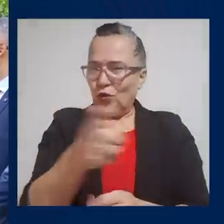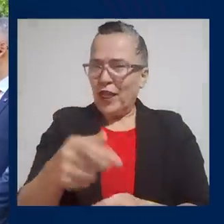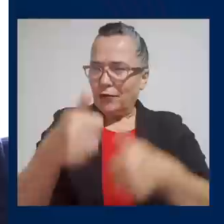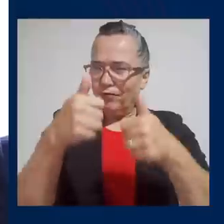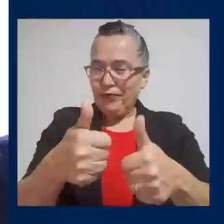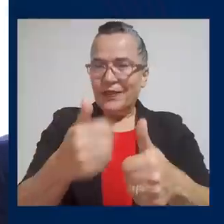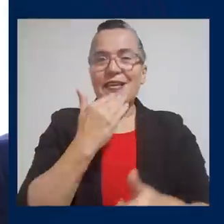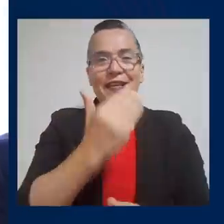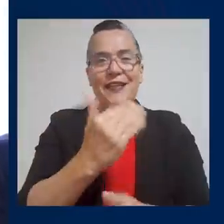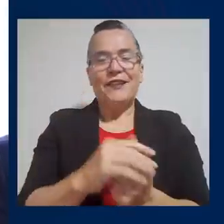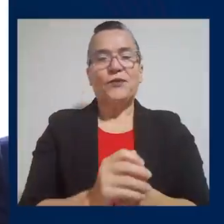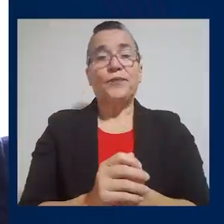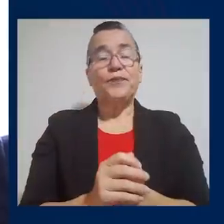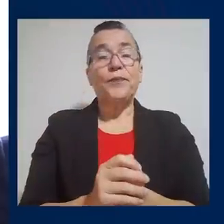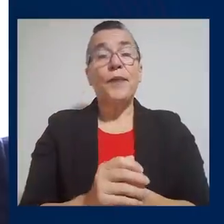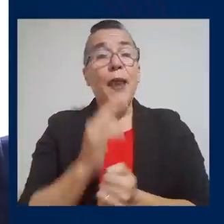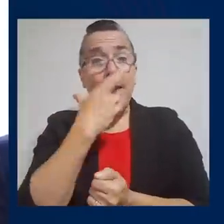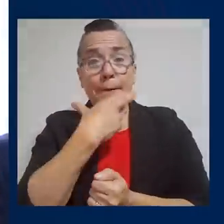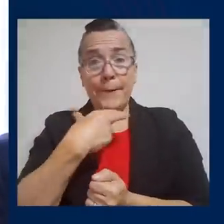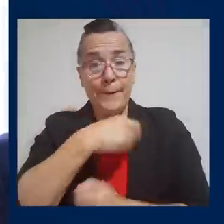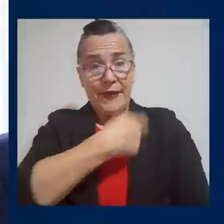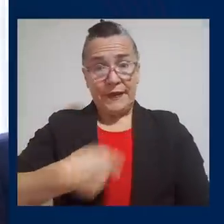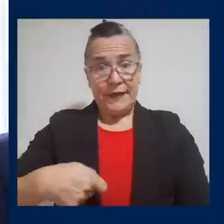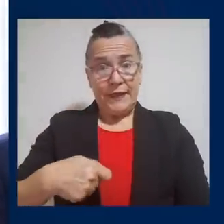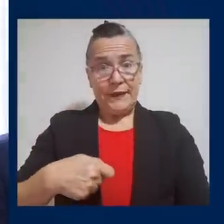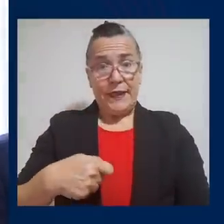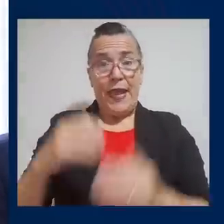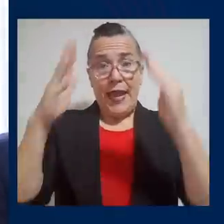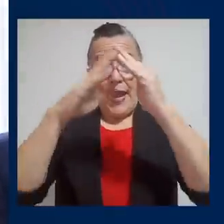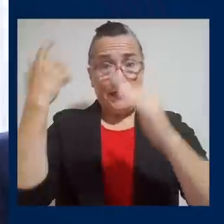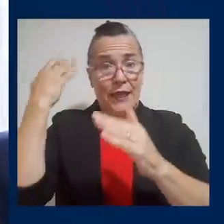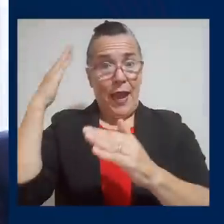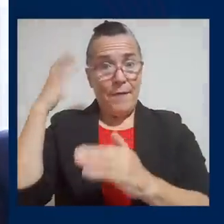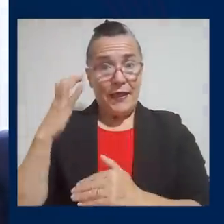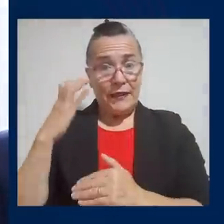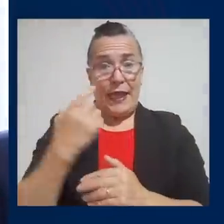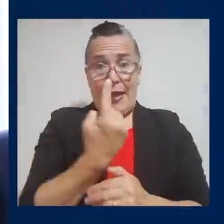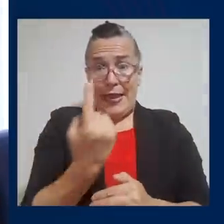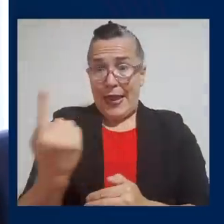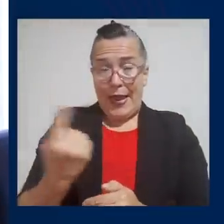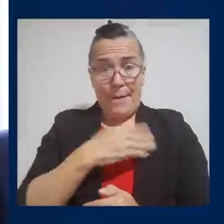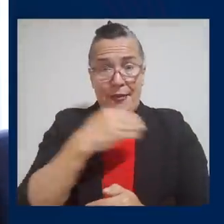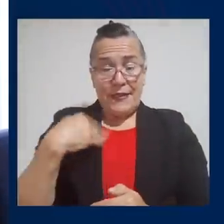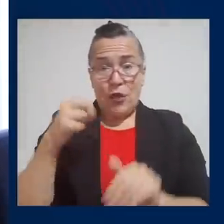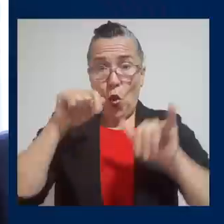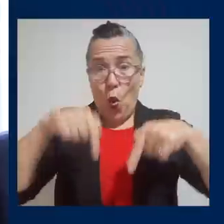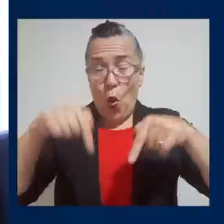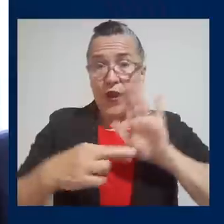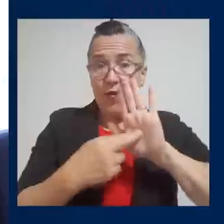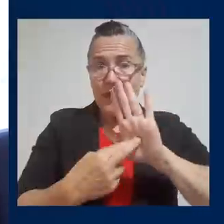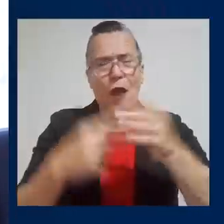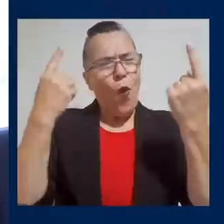agradezco. Es un éxito para el presidente Chávez, para la Cancillería y cada uno de los ministerios aquí